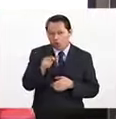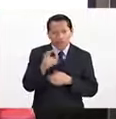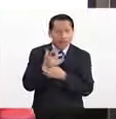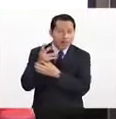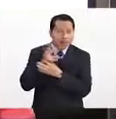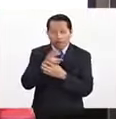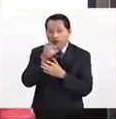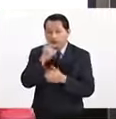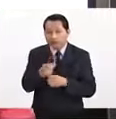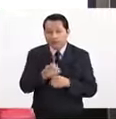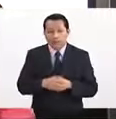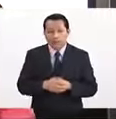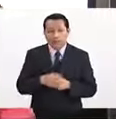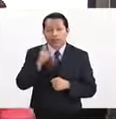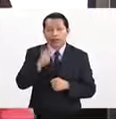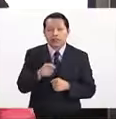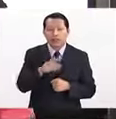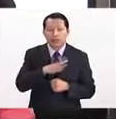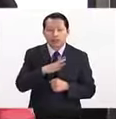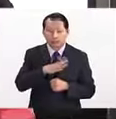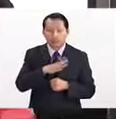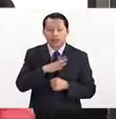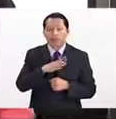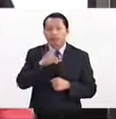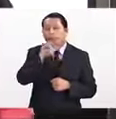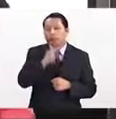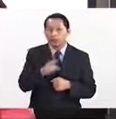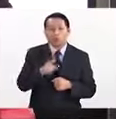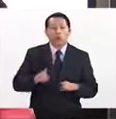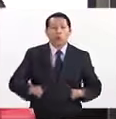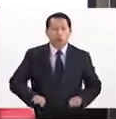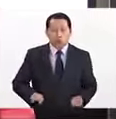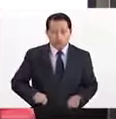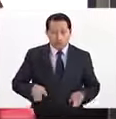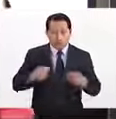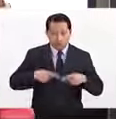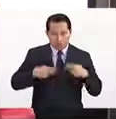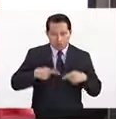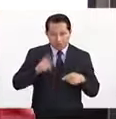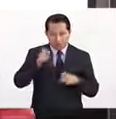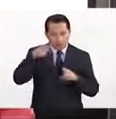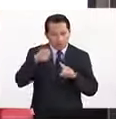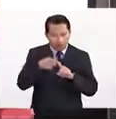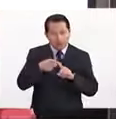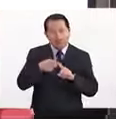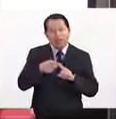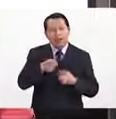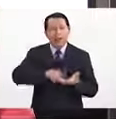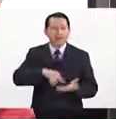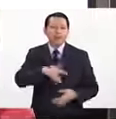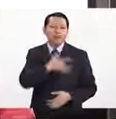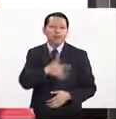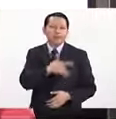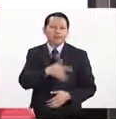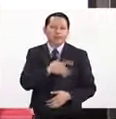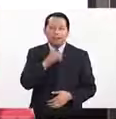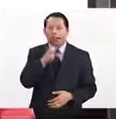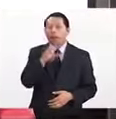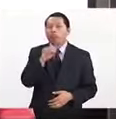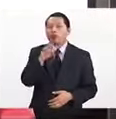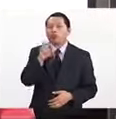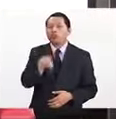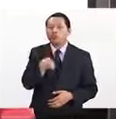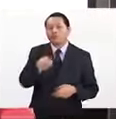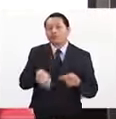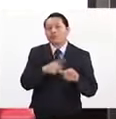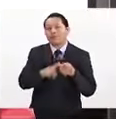parte del comportamiento se centra básicamente en las emociones, en los valores también.